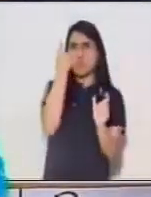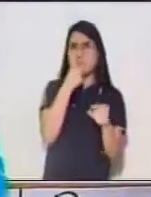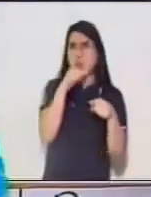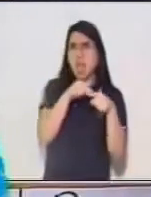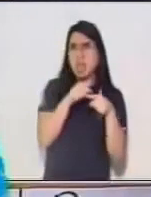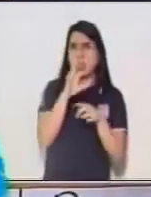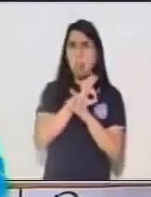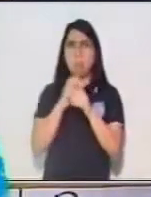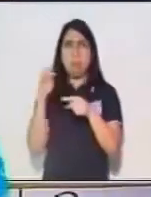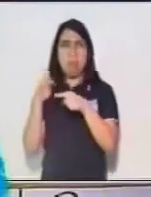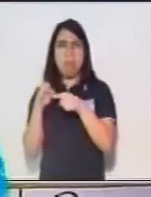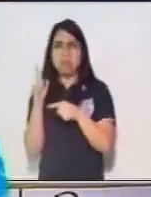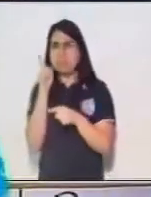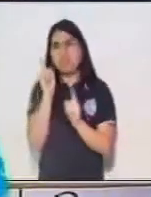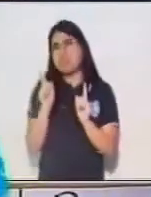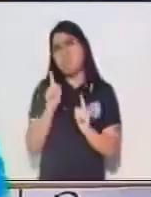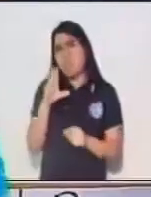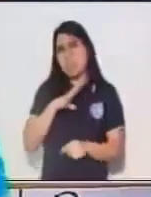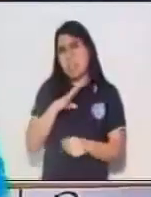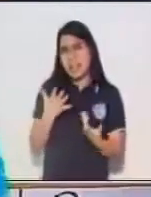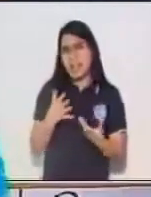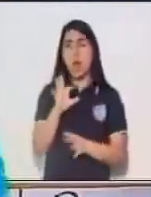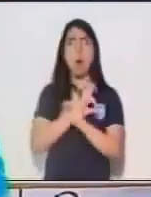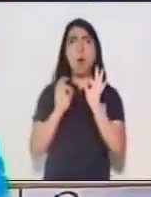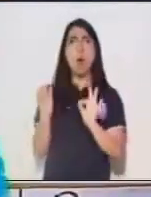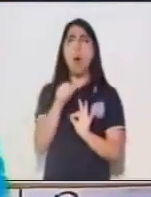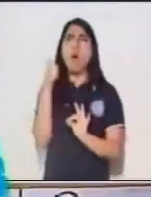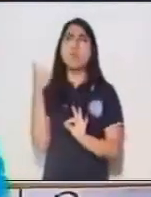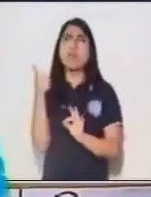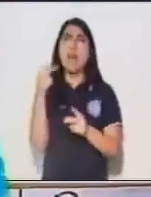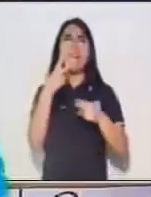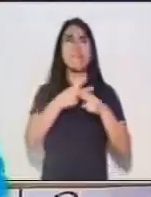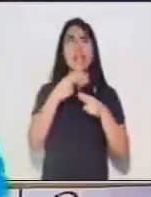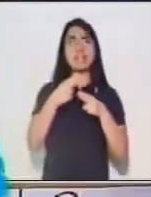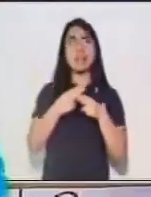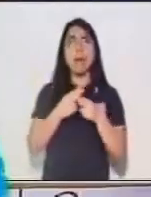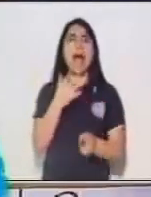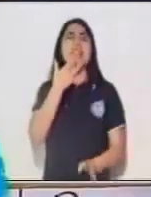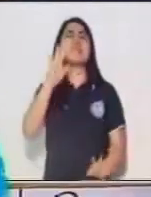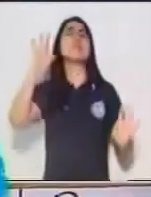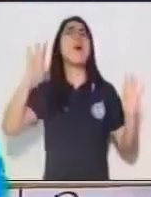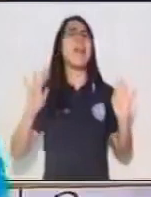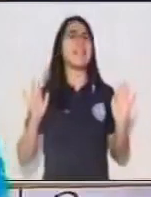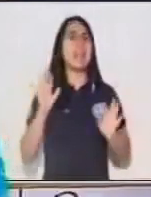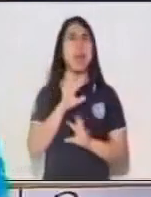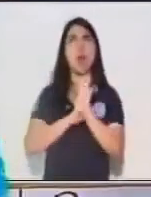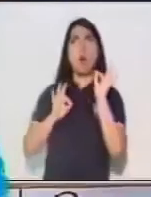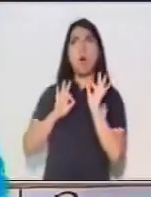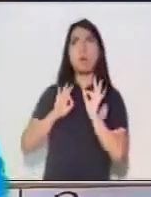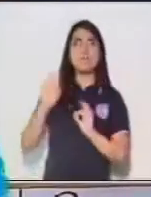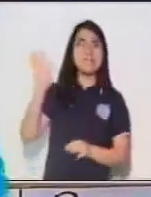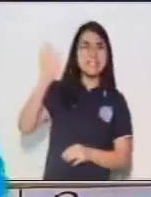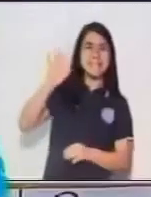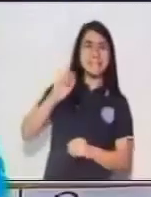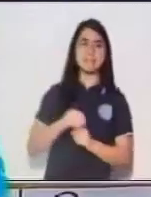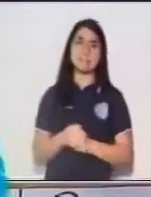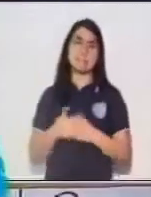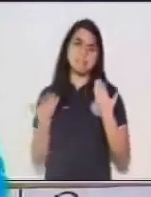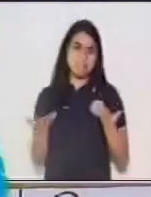expresiones como qué suerte o algún saludo también son oraciones unimembres.